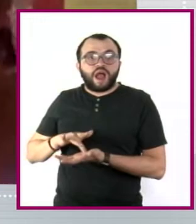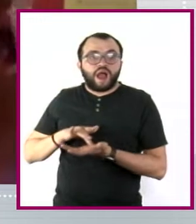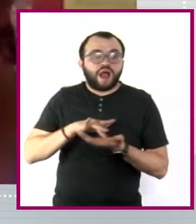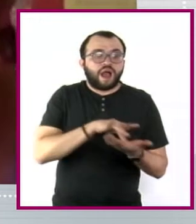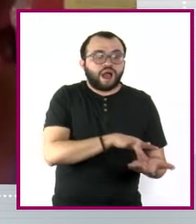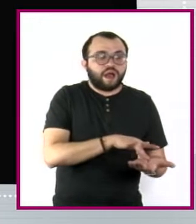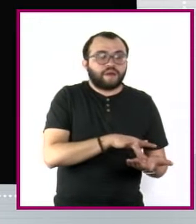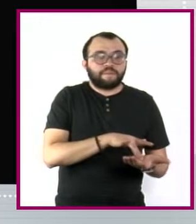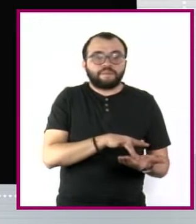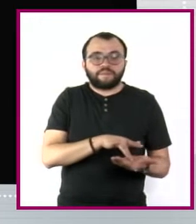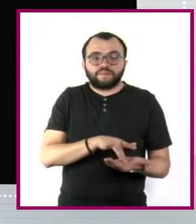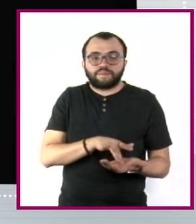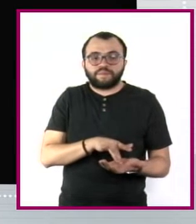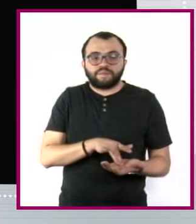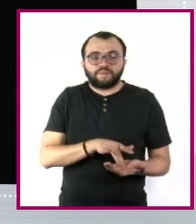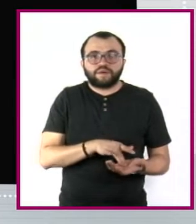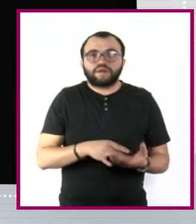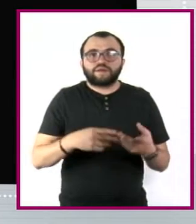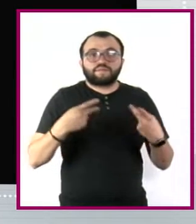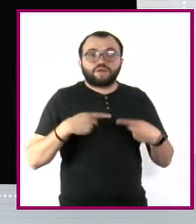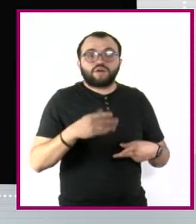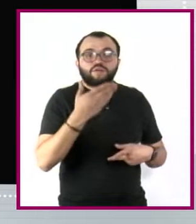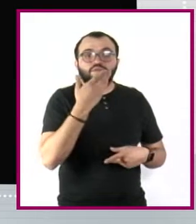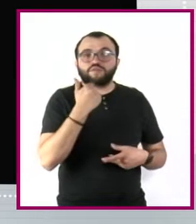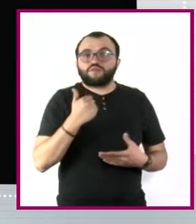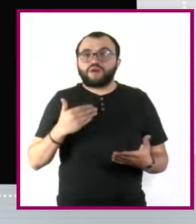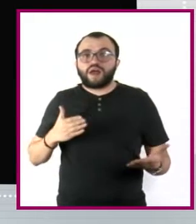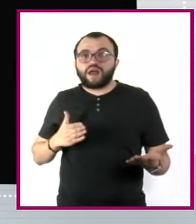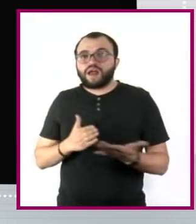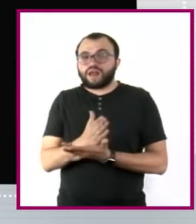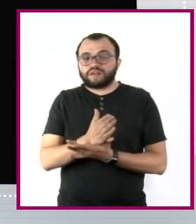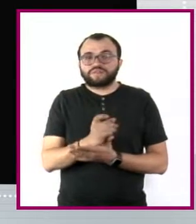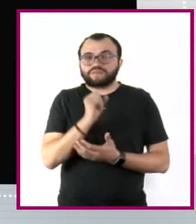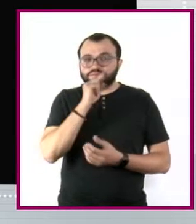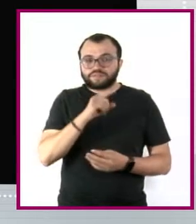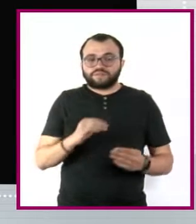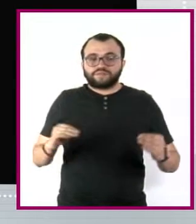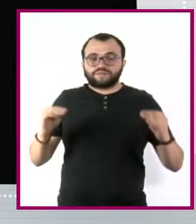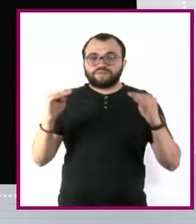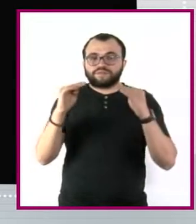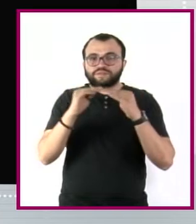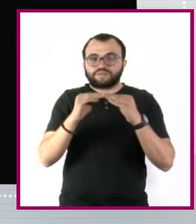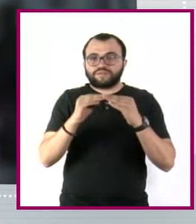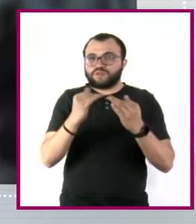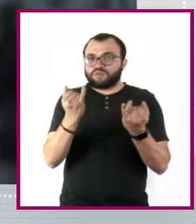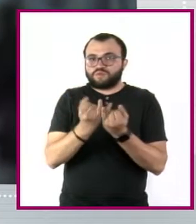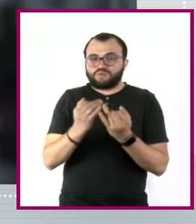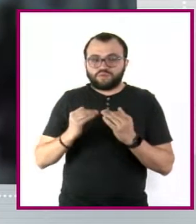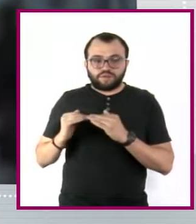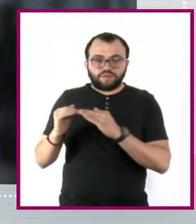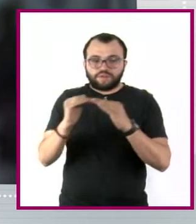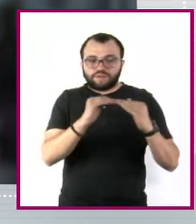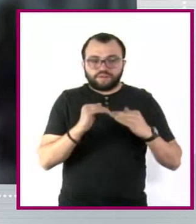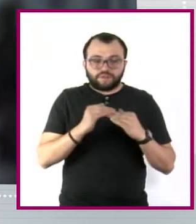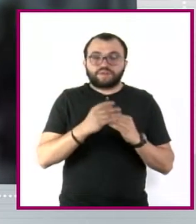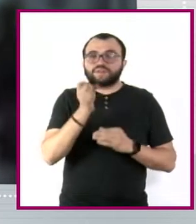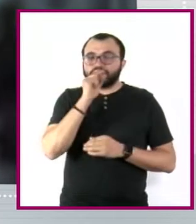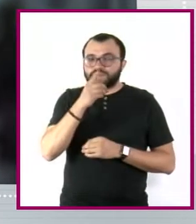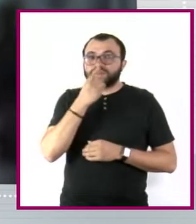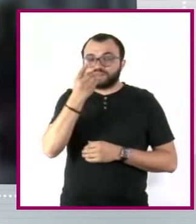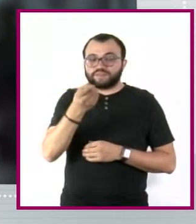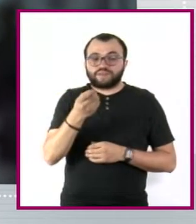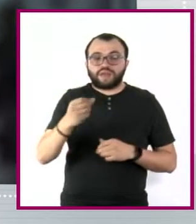que no tienen acceso a las mismas condiciones que las demás personas. También se les llama